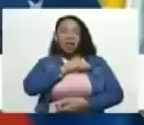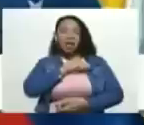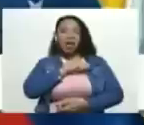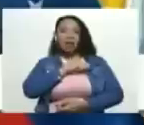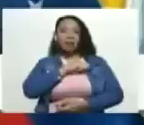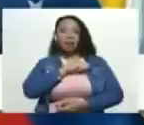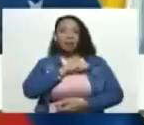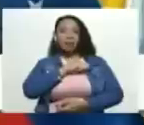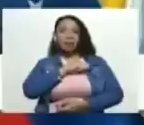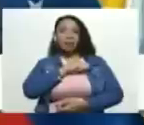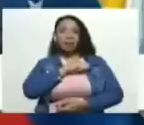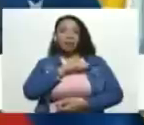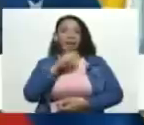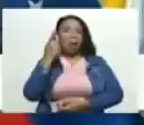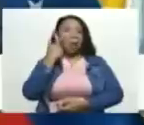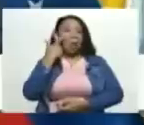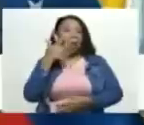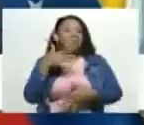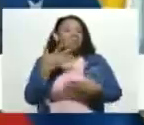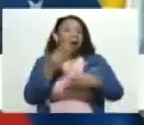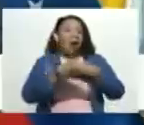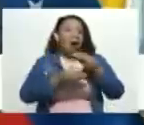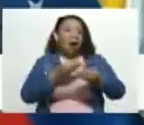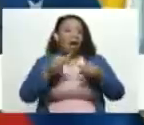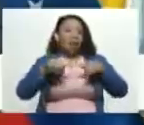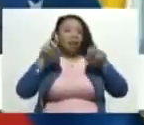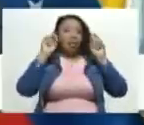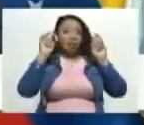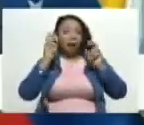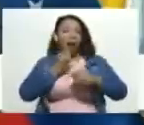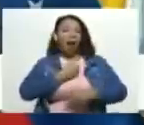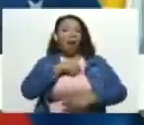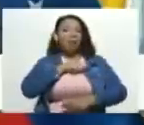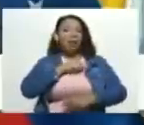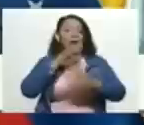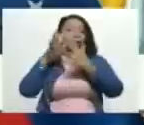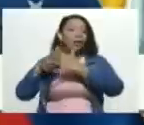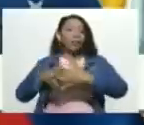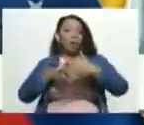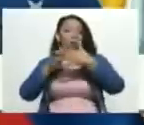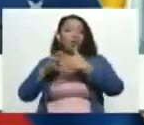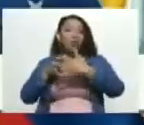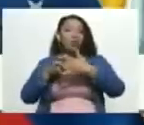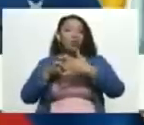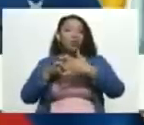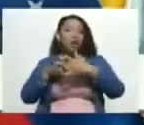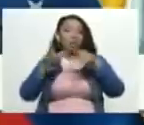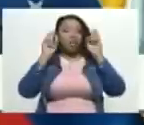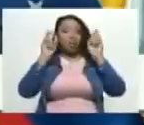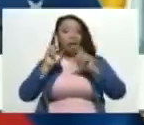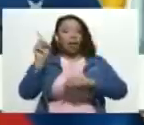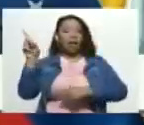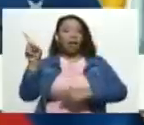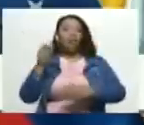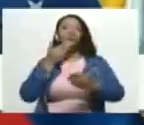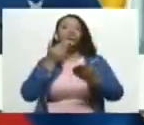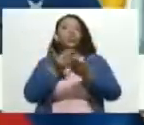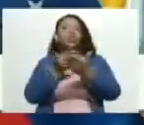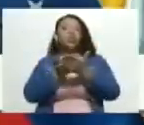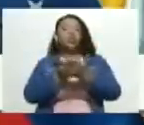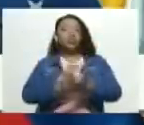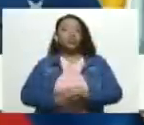Estados Unidos. Veremos qué hará, en este caso España y Estados Unidos, en relación a esta solicitud